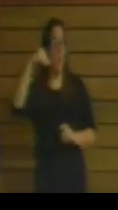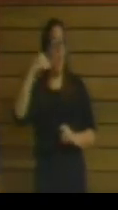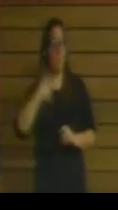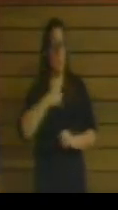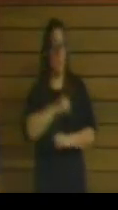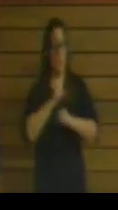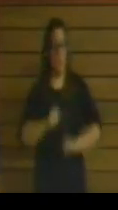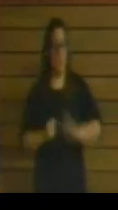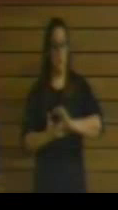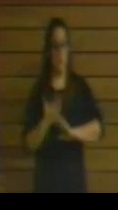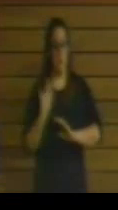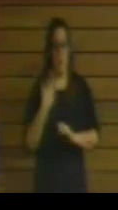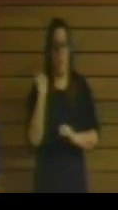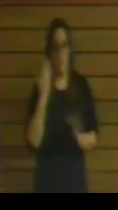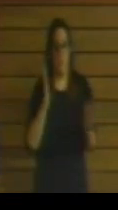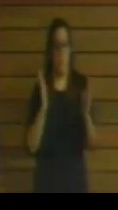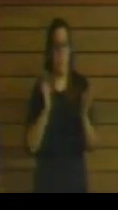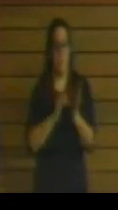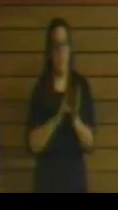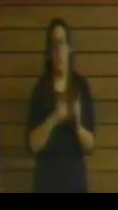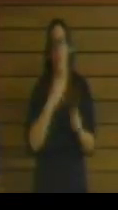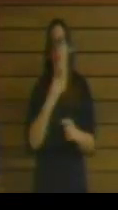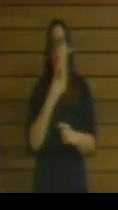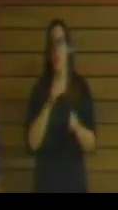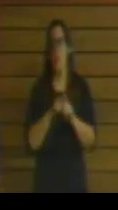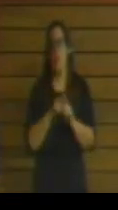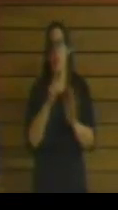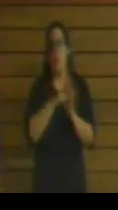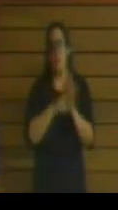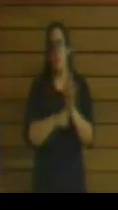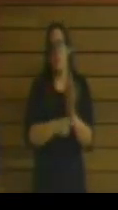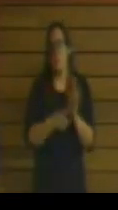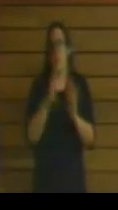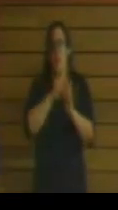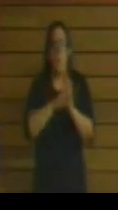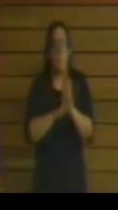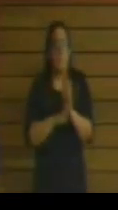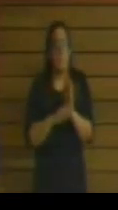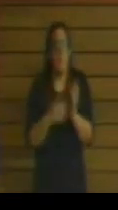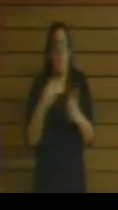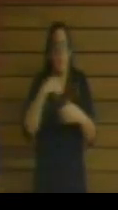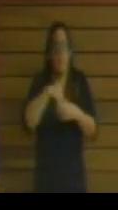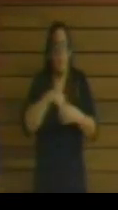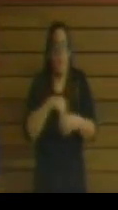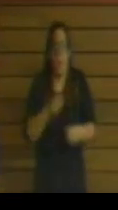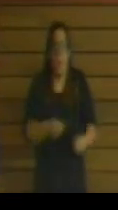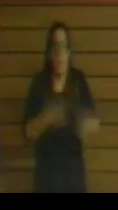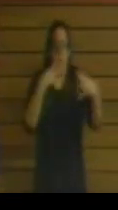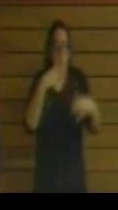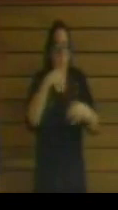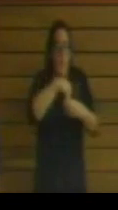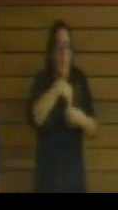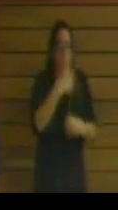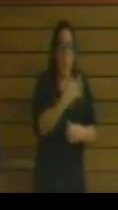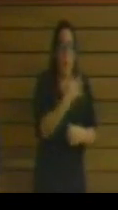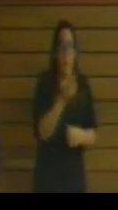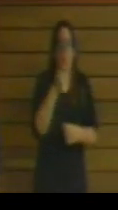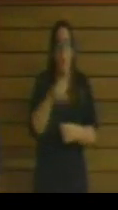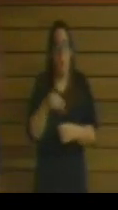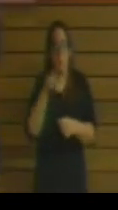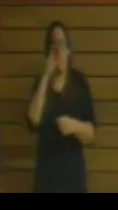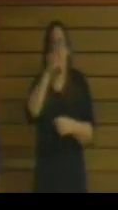en su día lo que viene es a ordenar la enseñanza, hablar de requisitos y condiciones que tienen las instalaciones, también de la titulación del